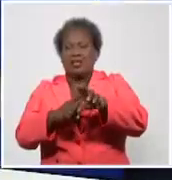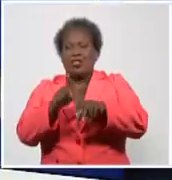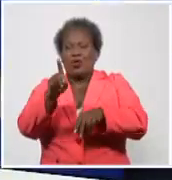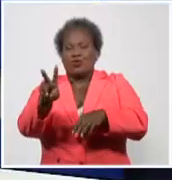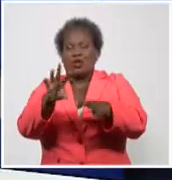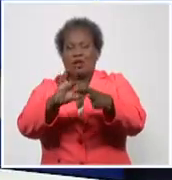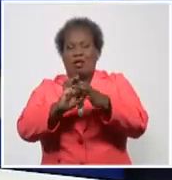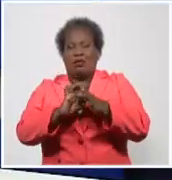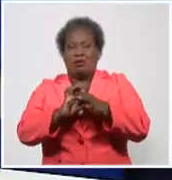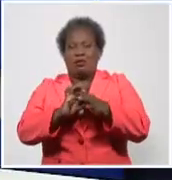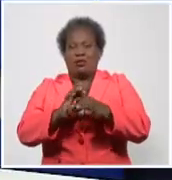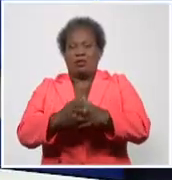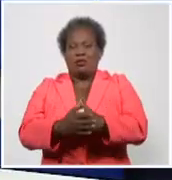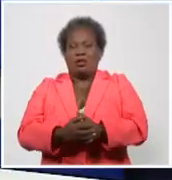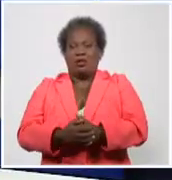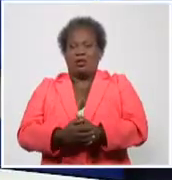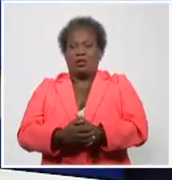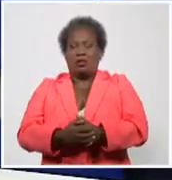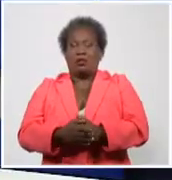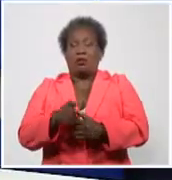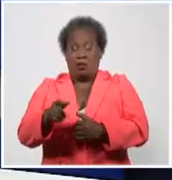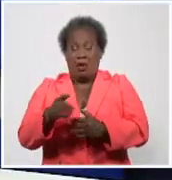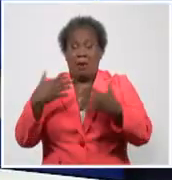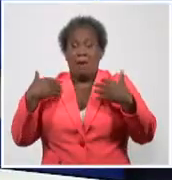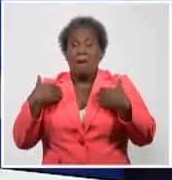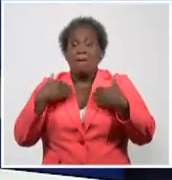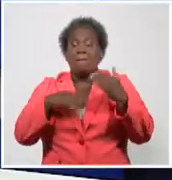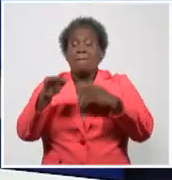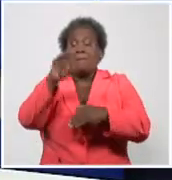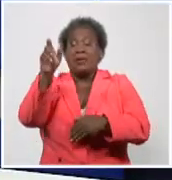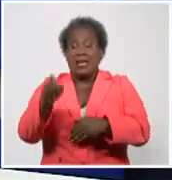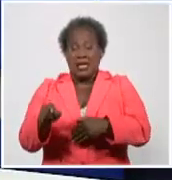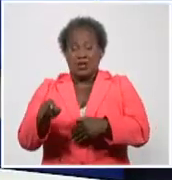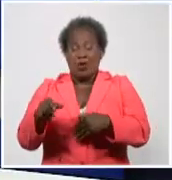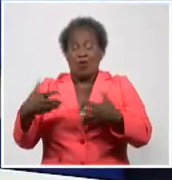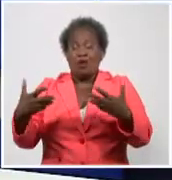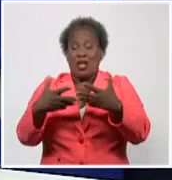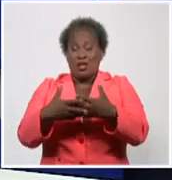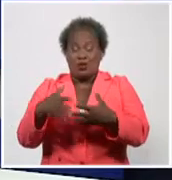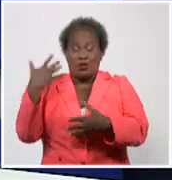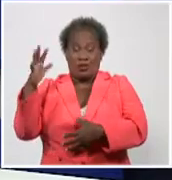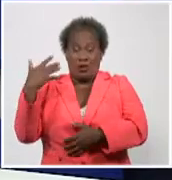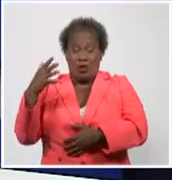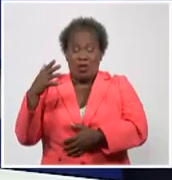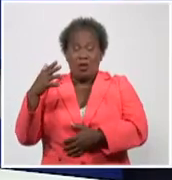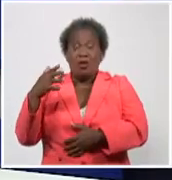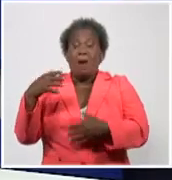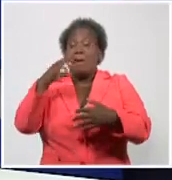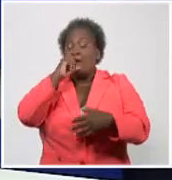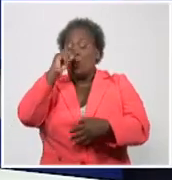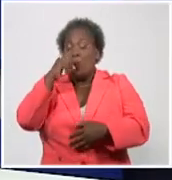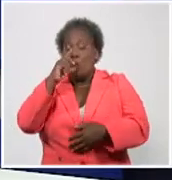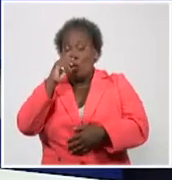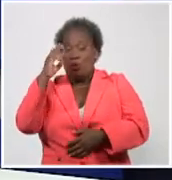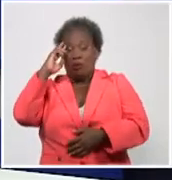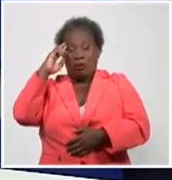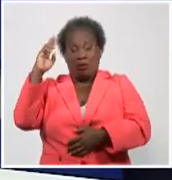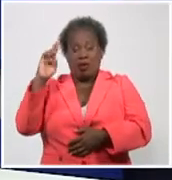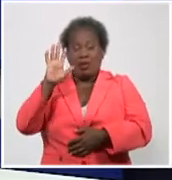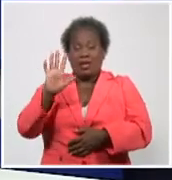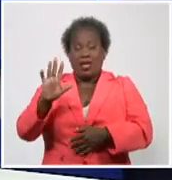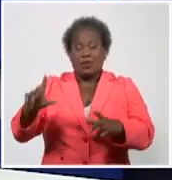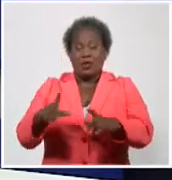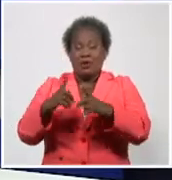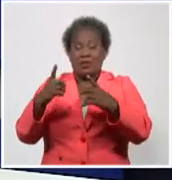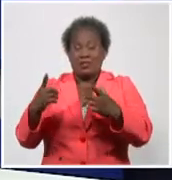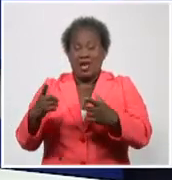Y el ministro de Relaciones Exteriores de Cuba, Bruno Rodríguez Parrilla, recordó este viernes el quinto aniversario del encuentro en La Habana